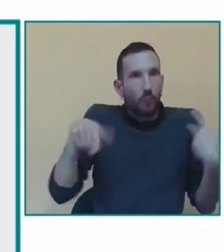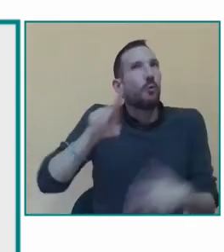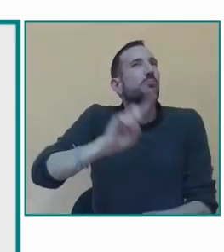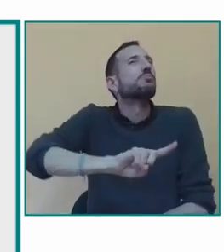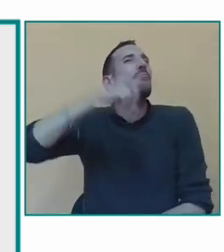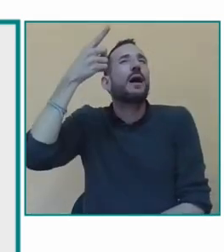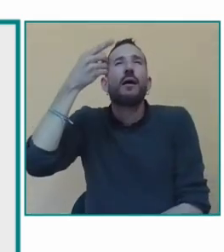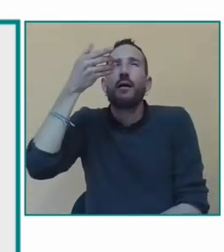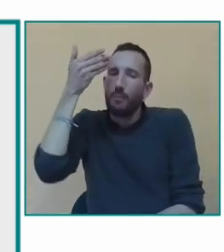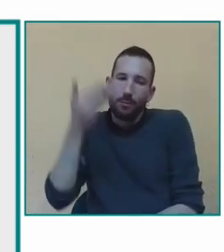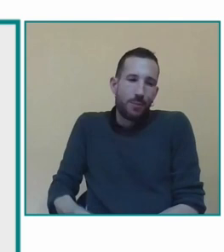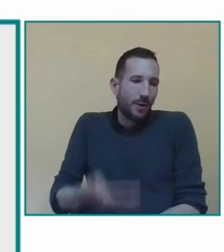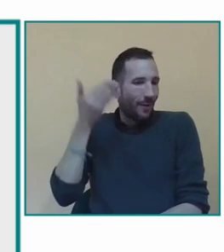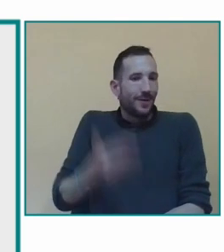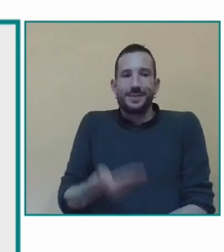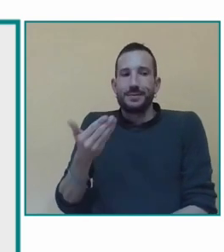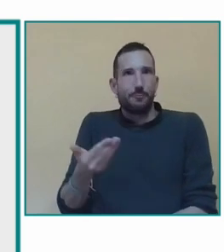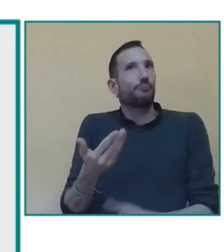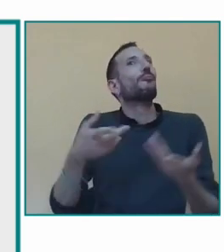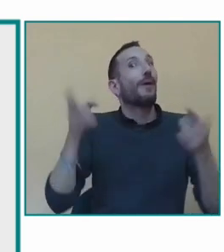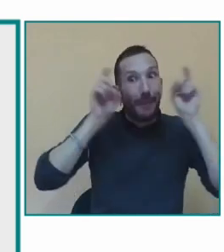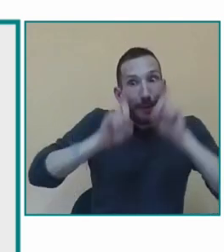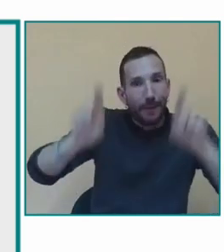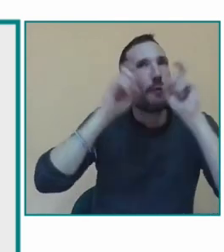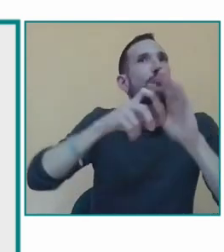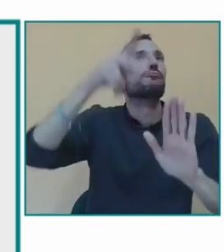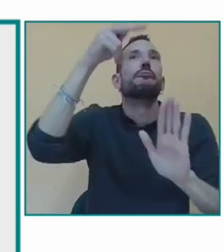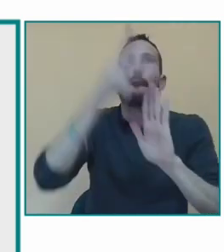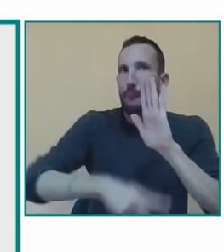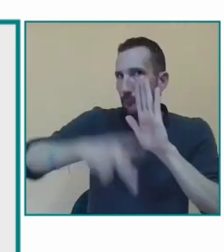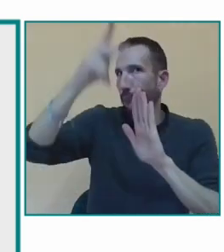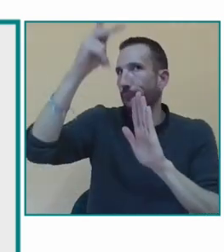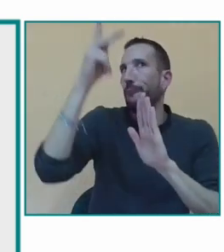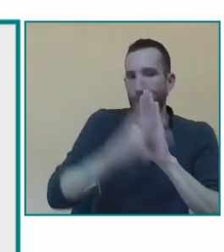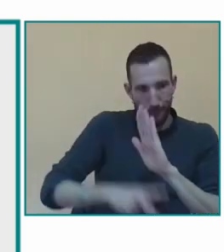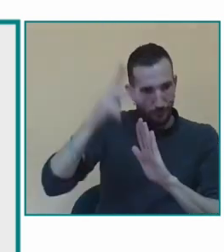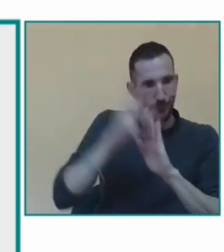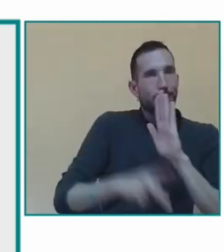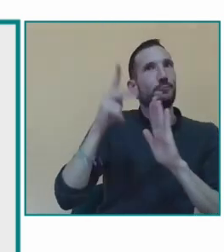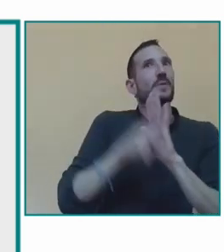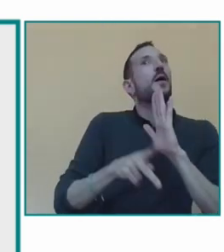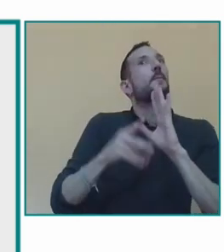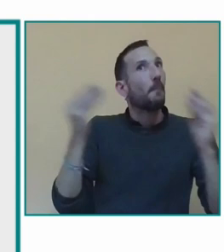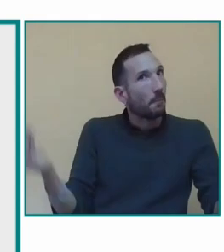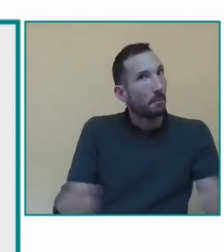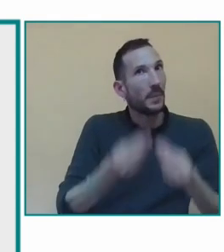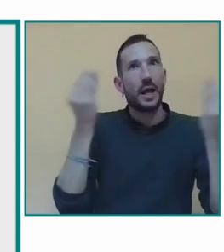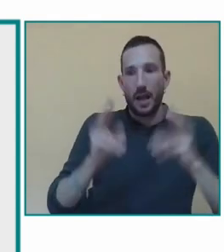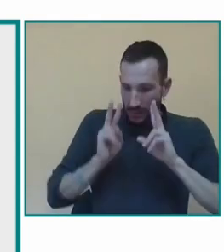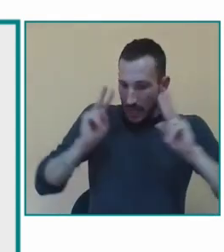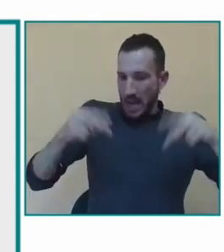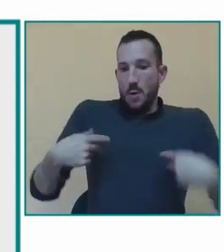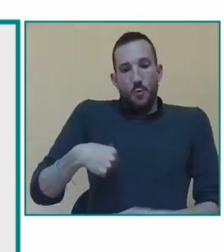en cuanto los aspectos emocionales el desarrollo emocional la gestión emocional por ejemplo pues necesitamos enseñarles